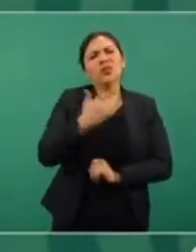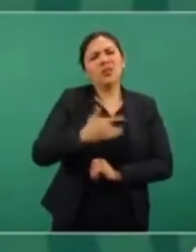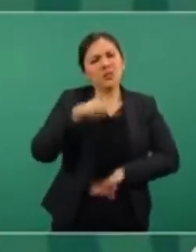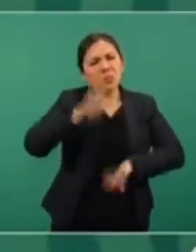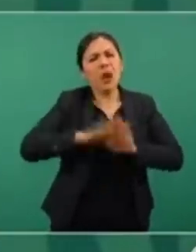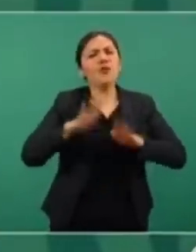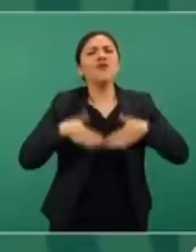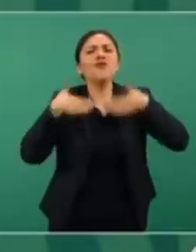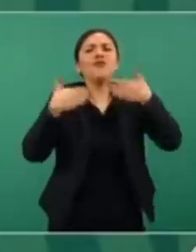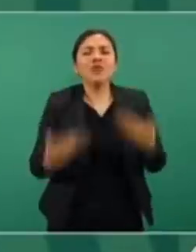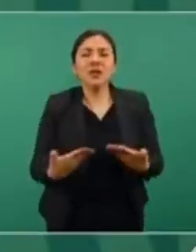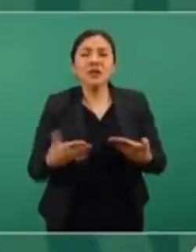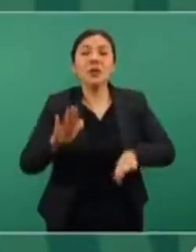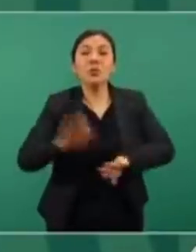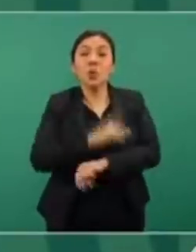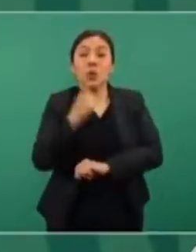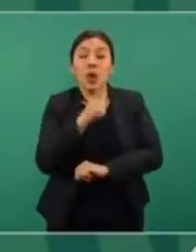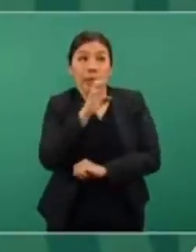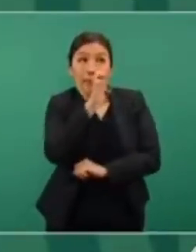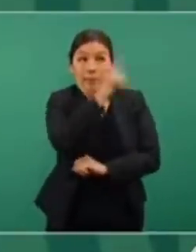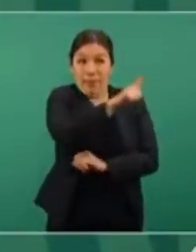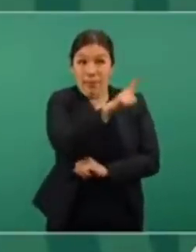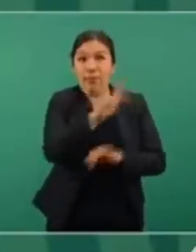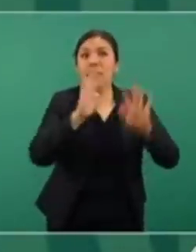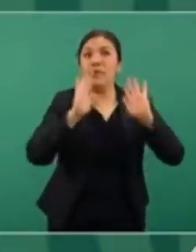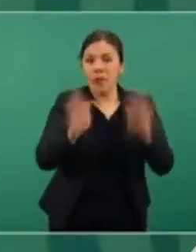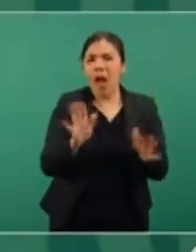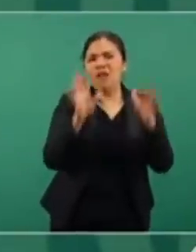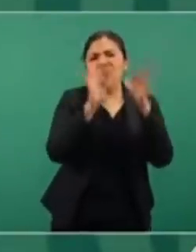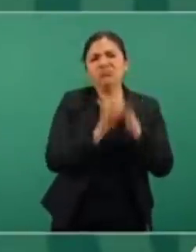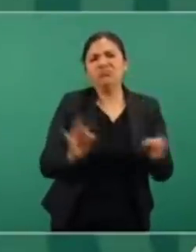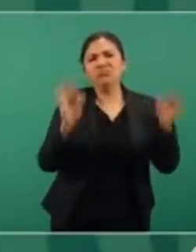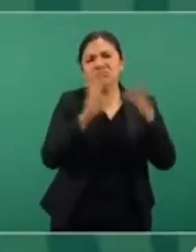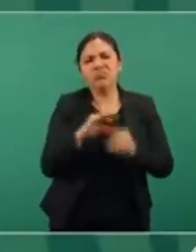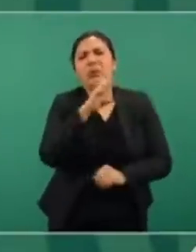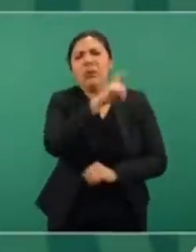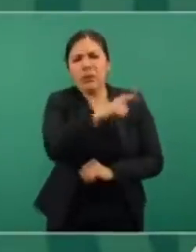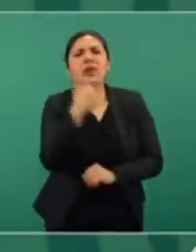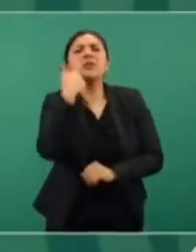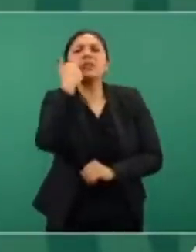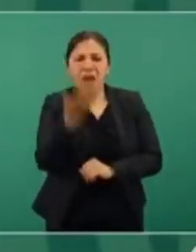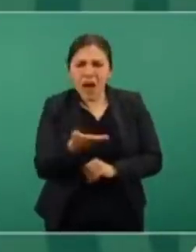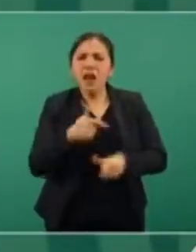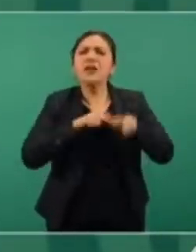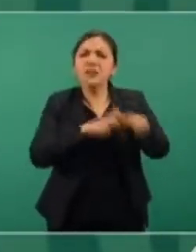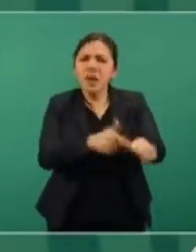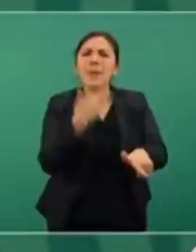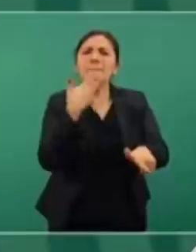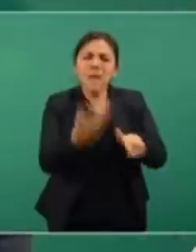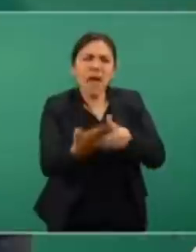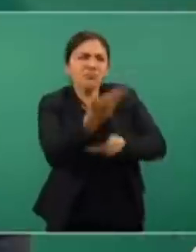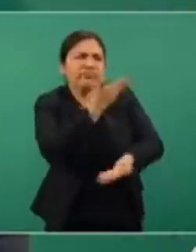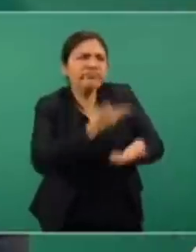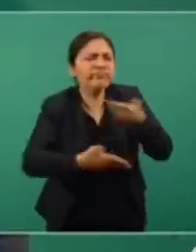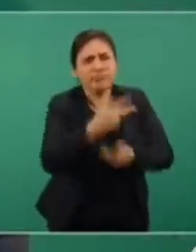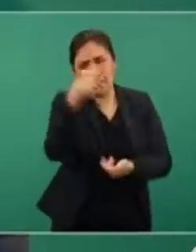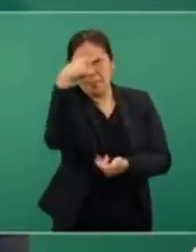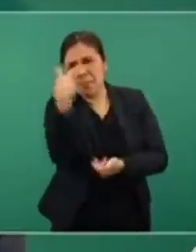porque él ha expresado que quiere mantener una buena relación con nosotros